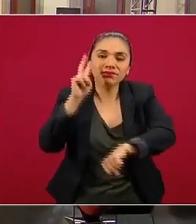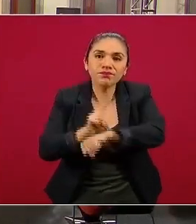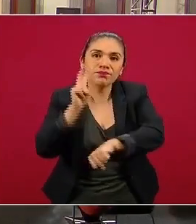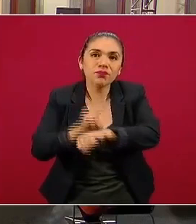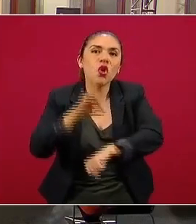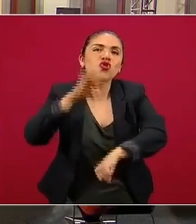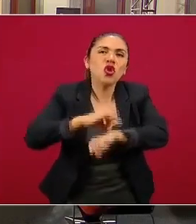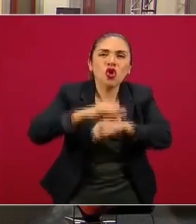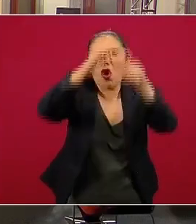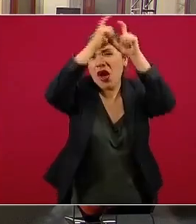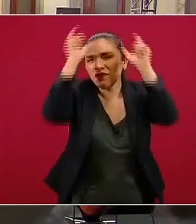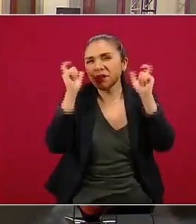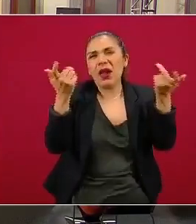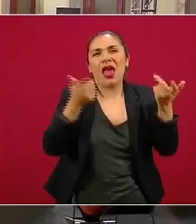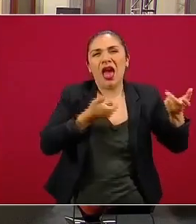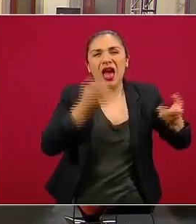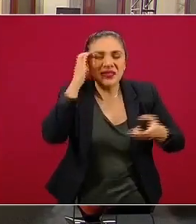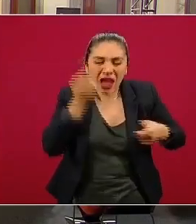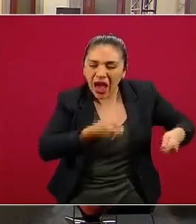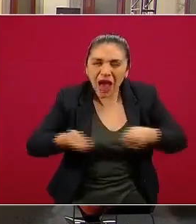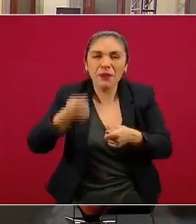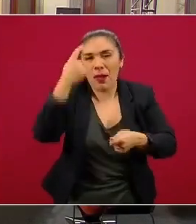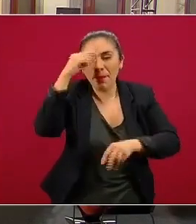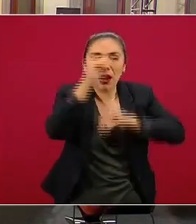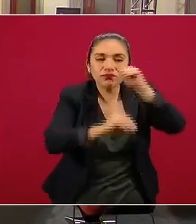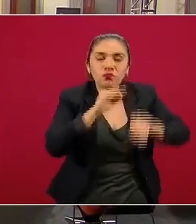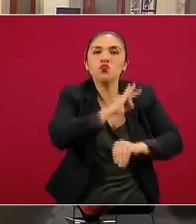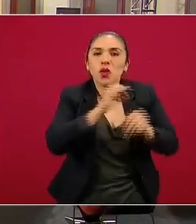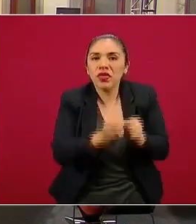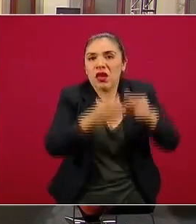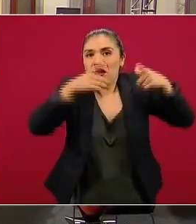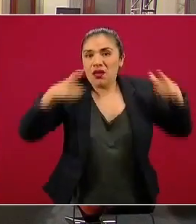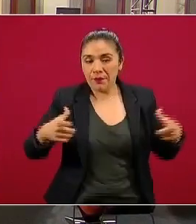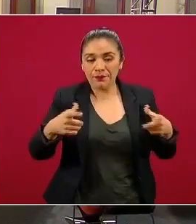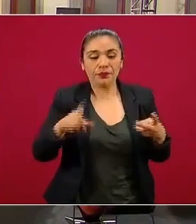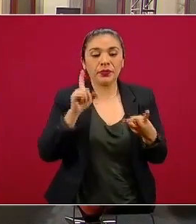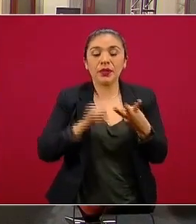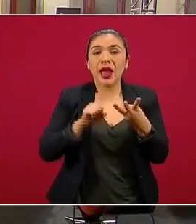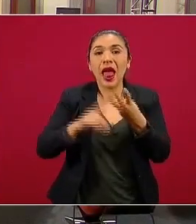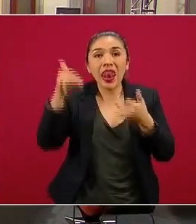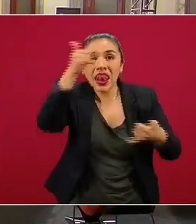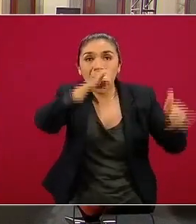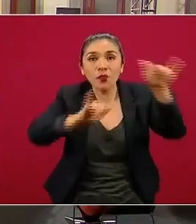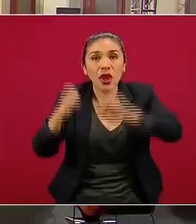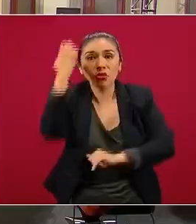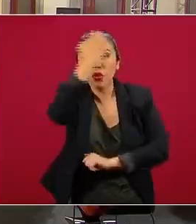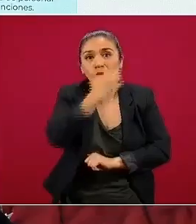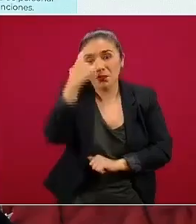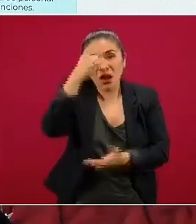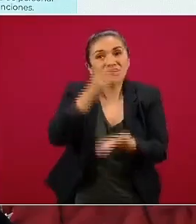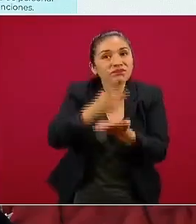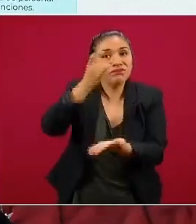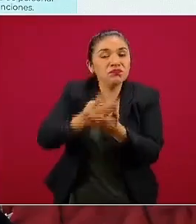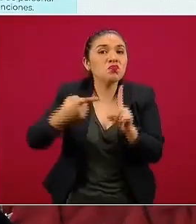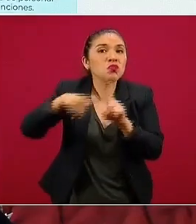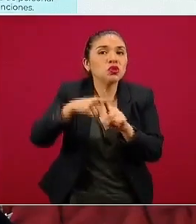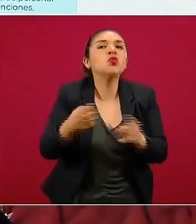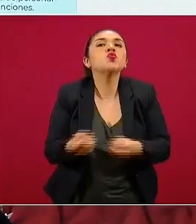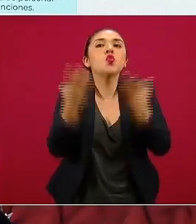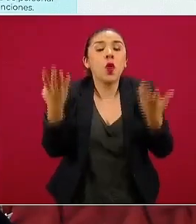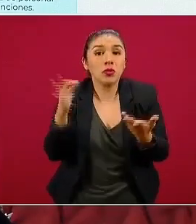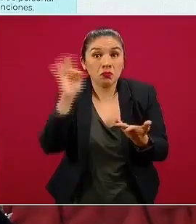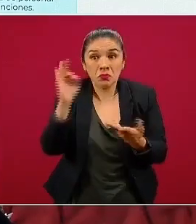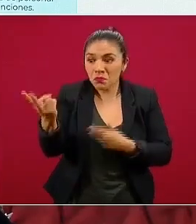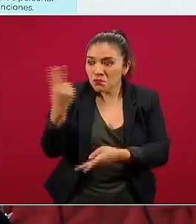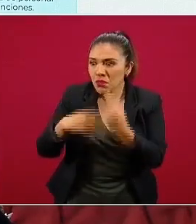poder llevar a cabo esta reconversión y expansión. Pruebas de laboratorio para la confirmación de casos, lógicamente cuando hay un incremento,